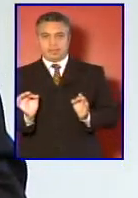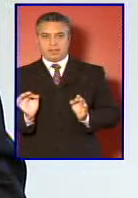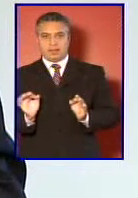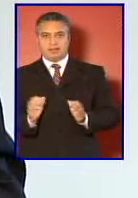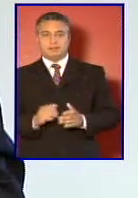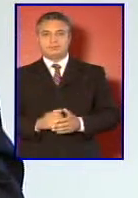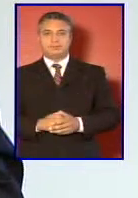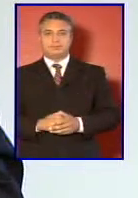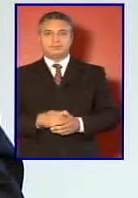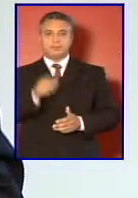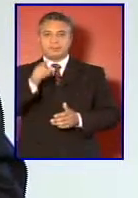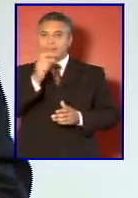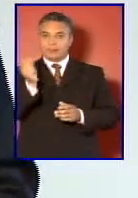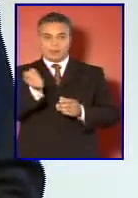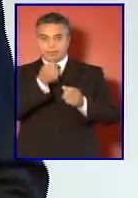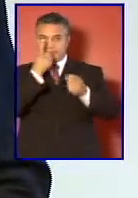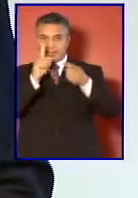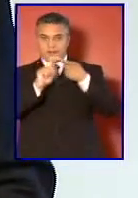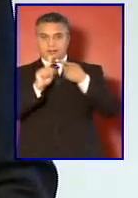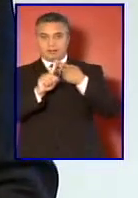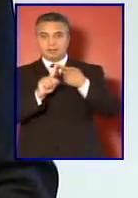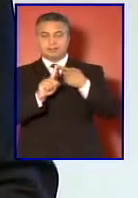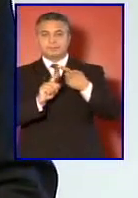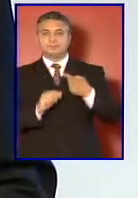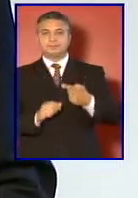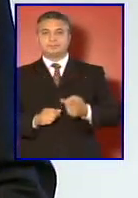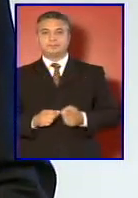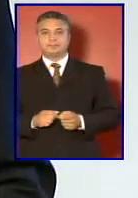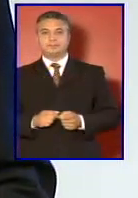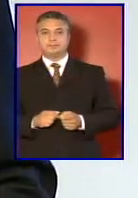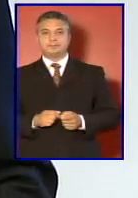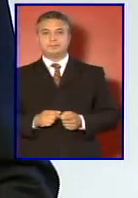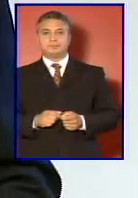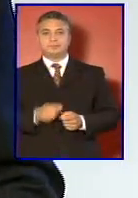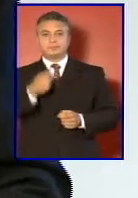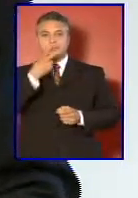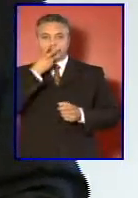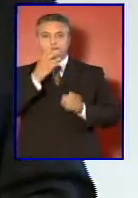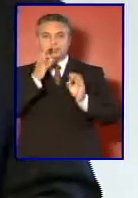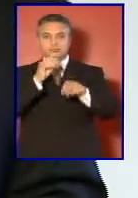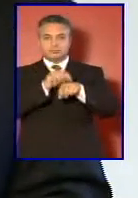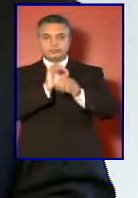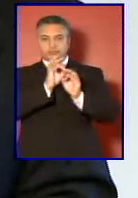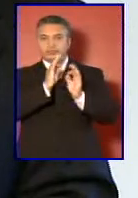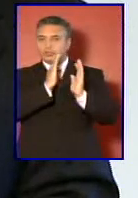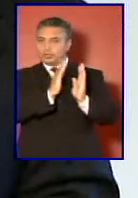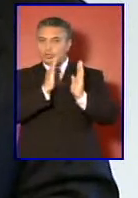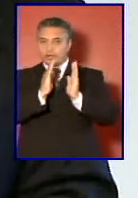La primera, para ir cronológicamente,